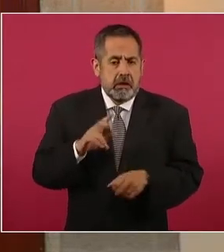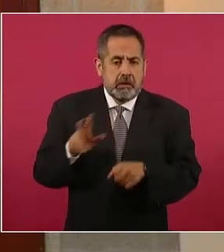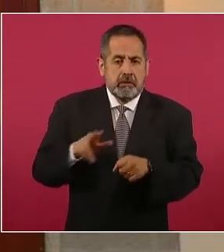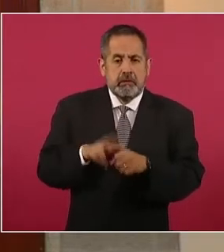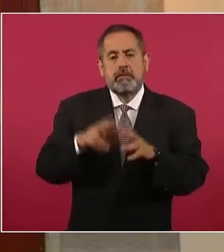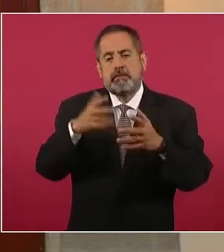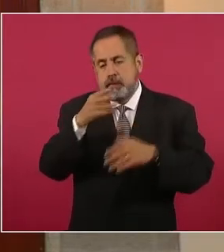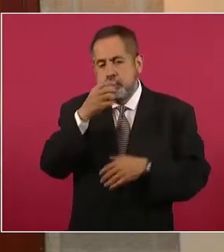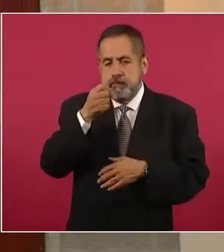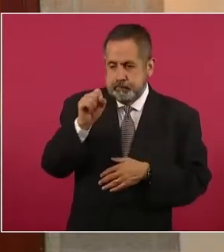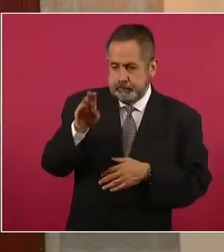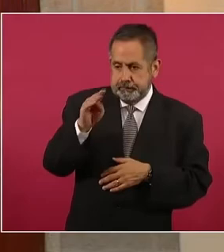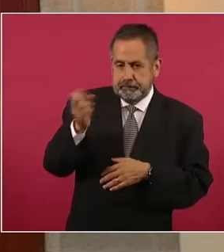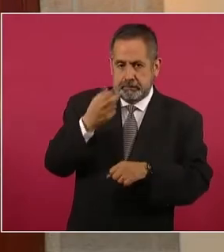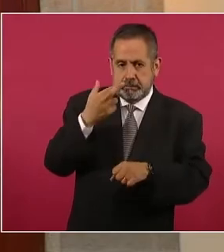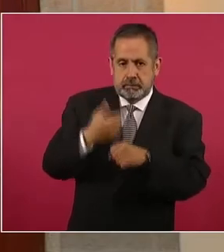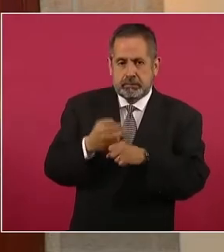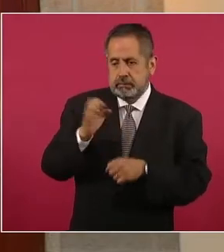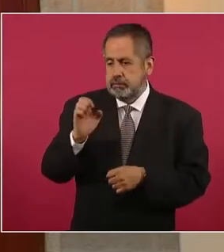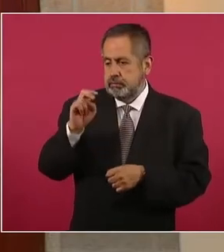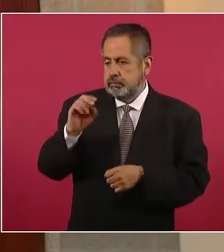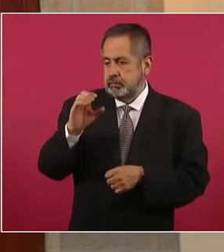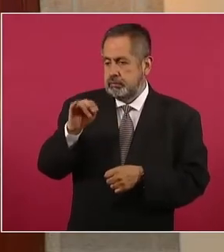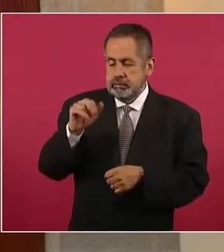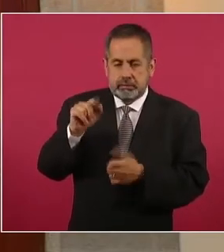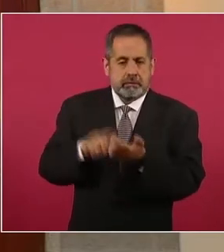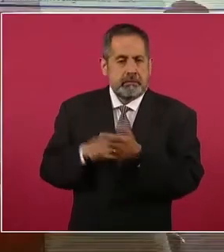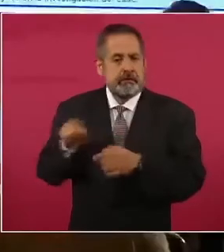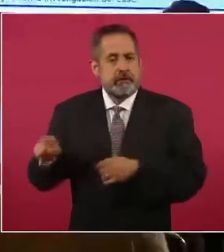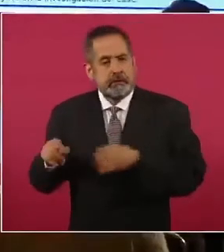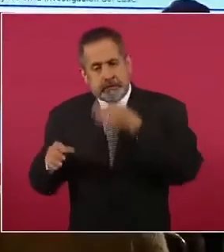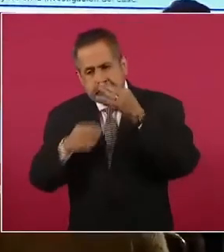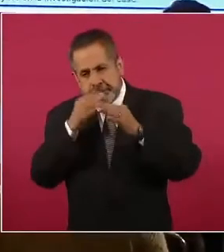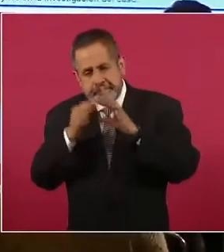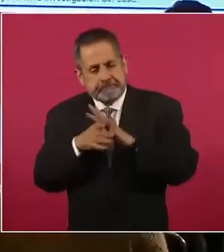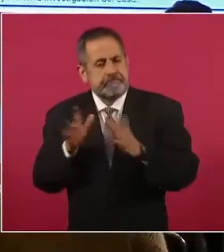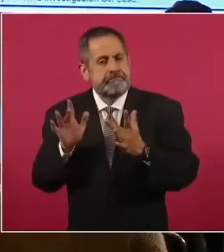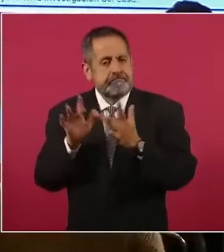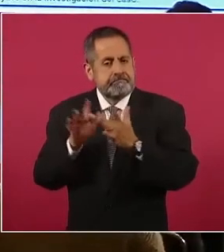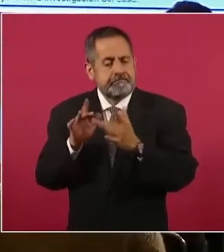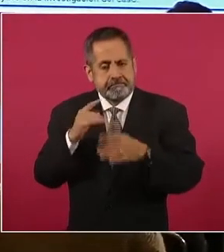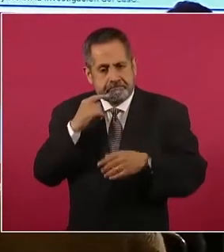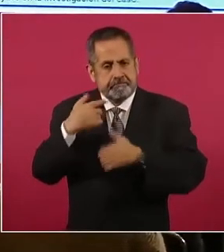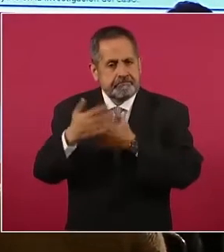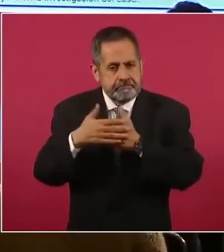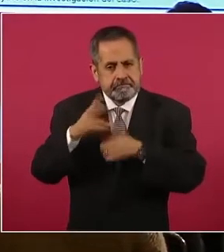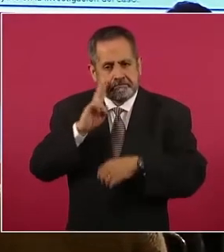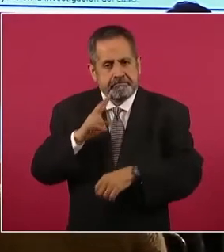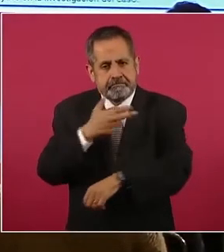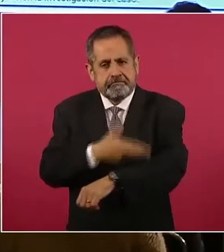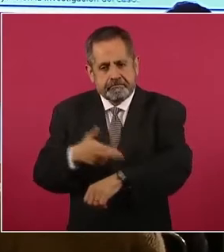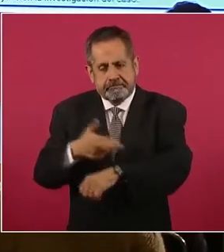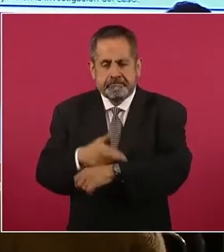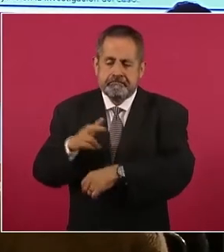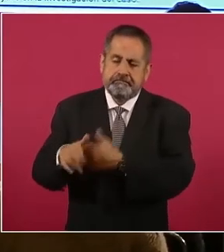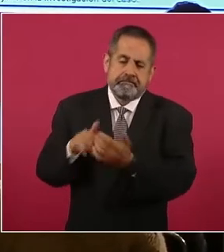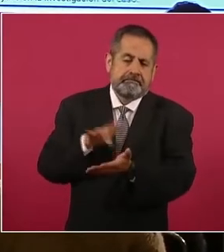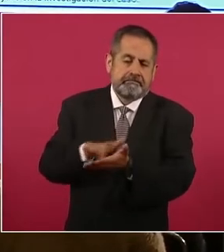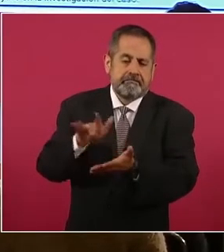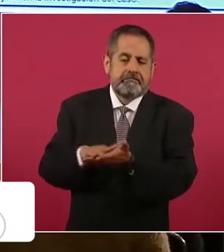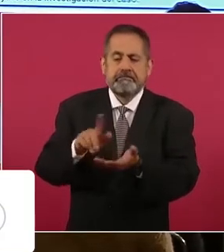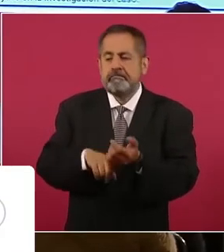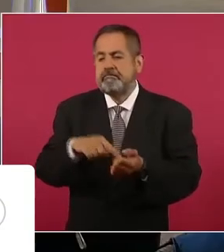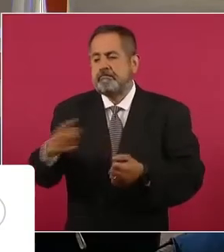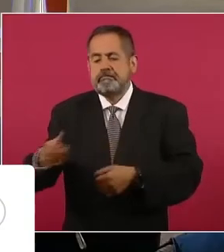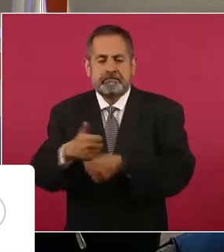subsecretario Encinas a través del mecanismo ya están en comunicación y van a apoyar a la viuda.